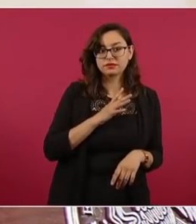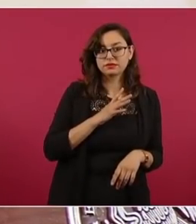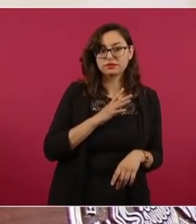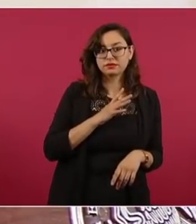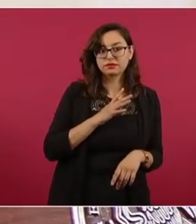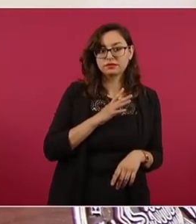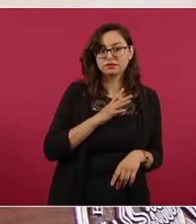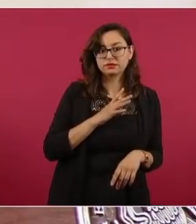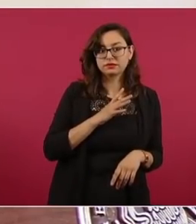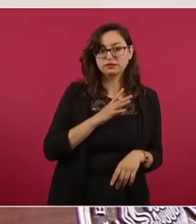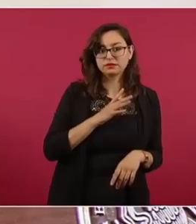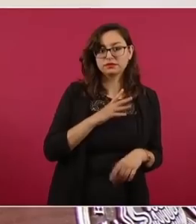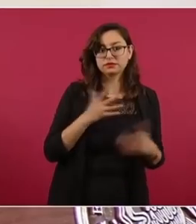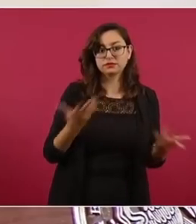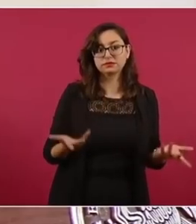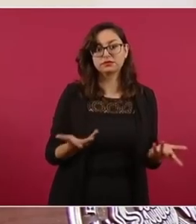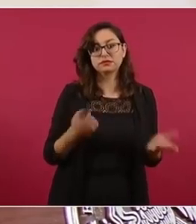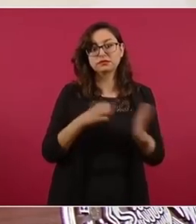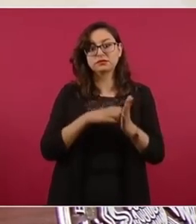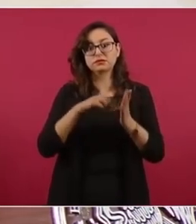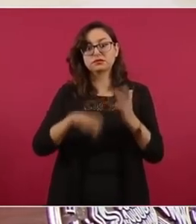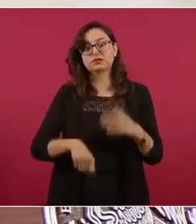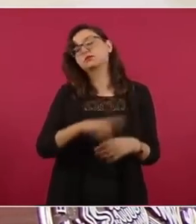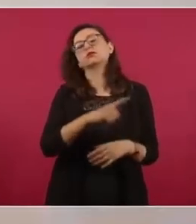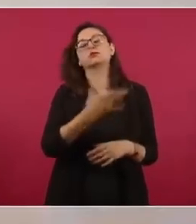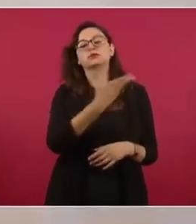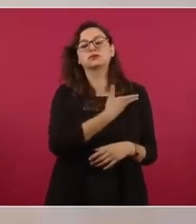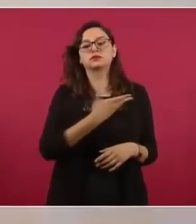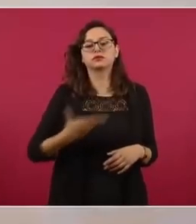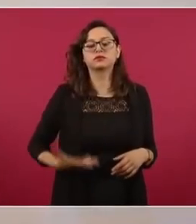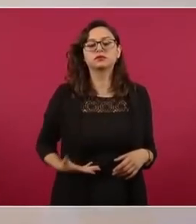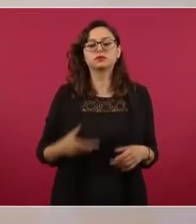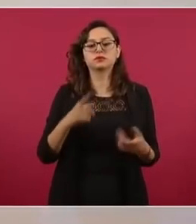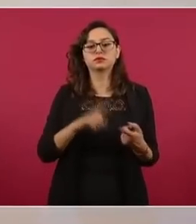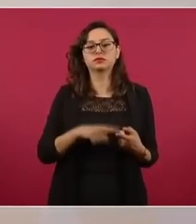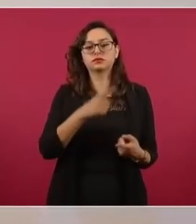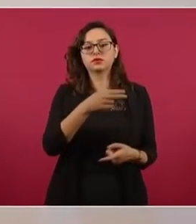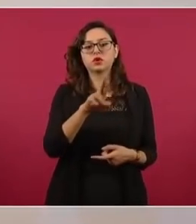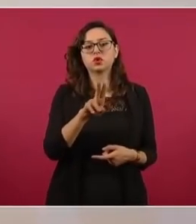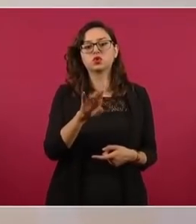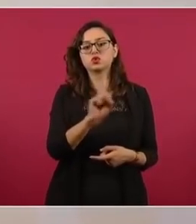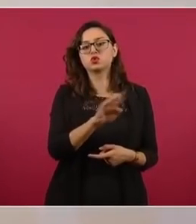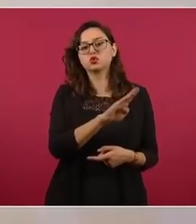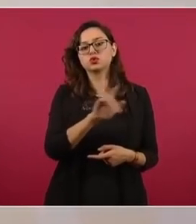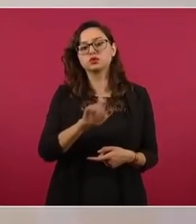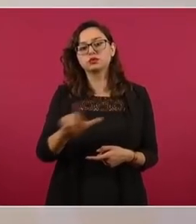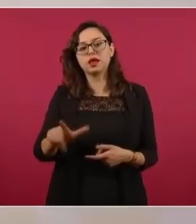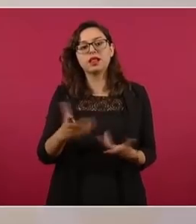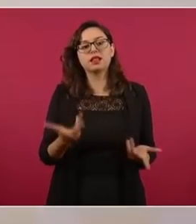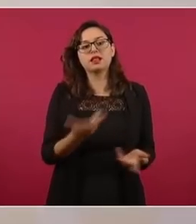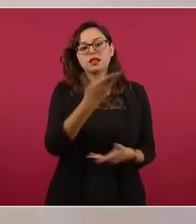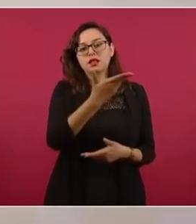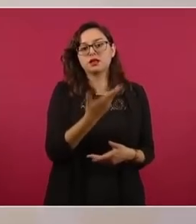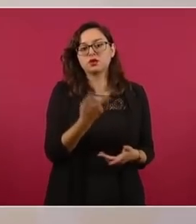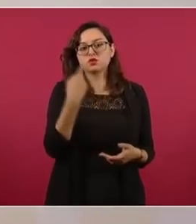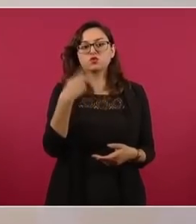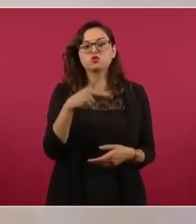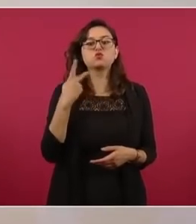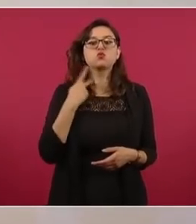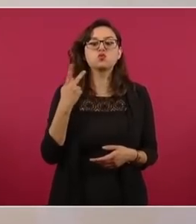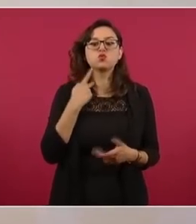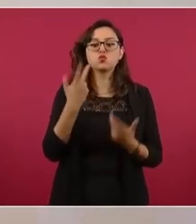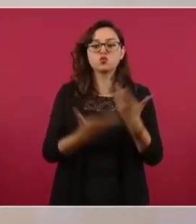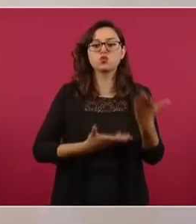política del presidente Franklin Delano Roosevelt, la política